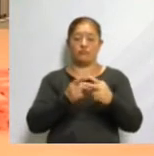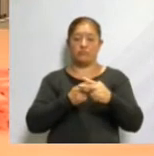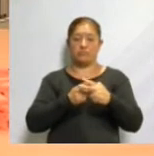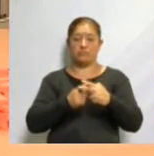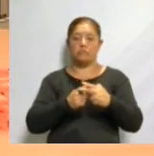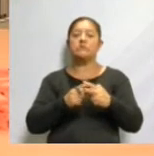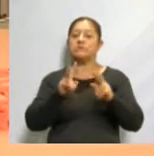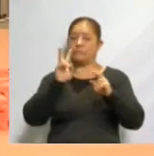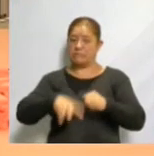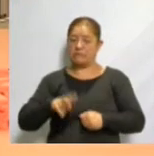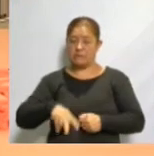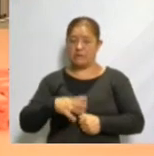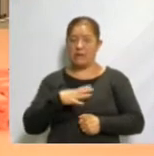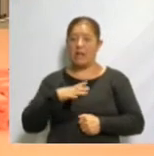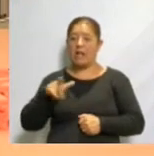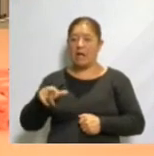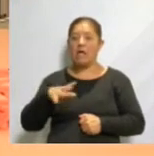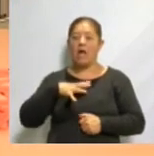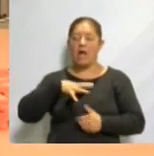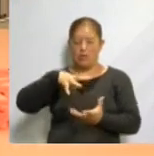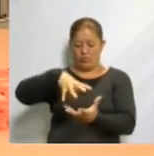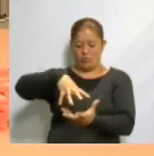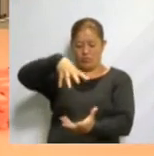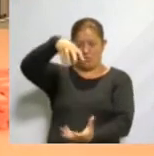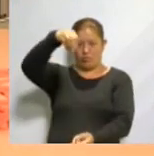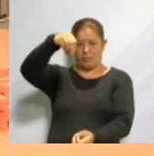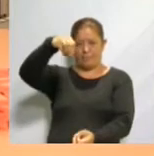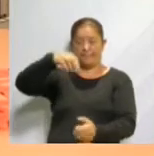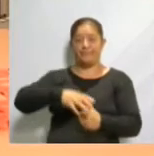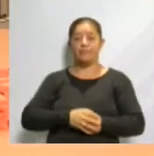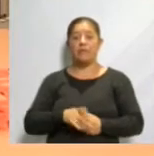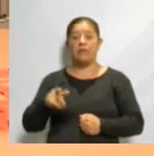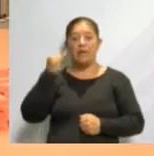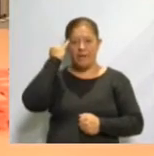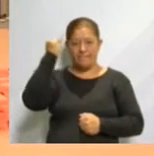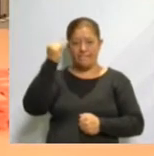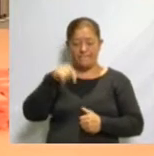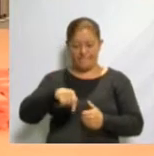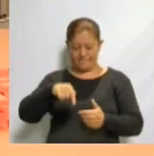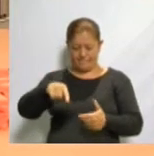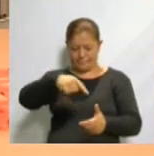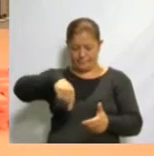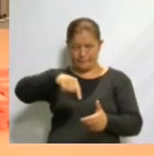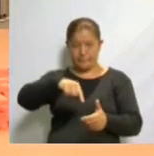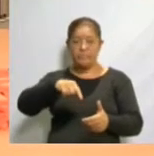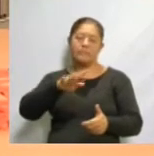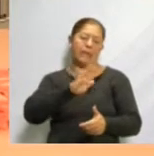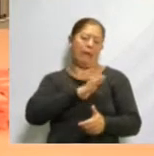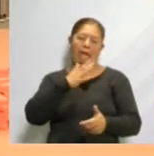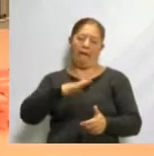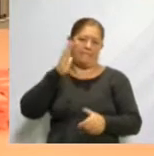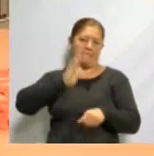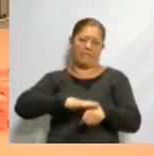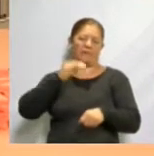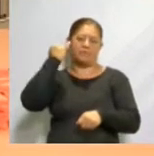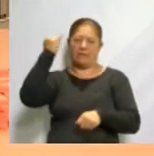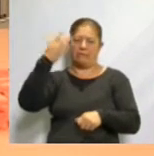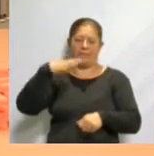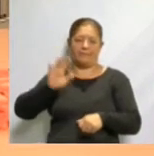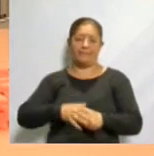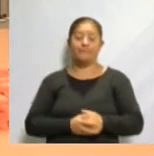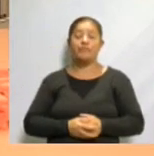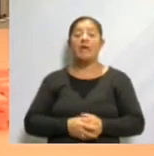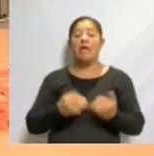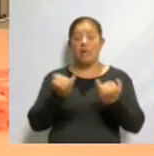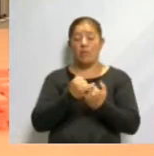solo desde el punto de vista de su extensión espacial. La idea de figura es aún más general y pues se abstrae también